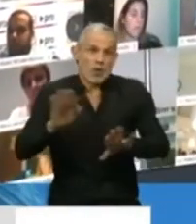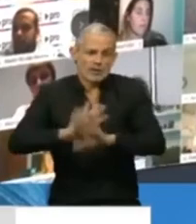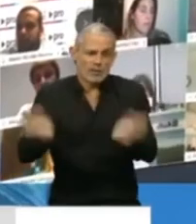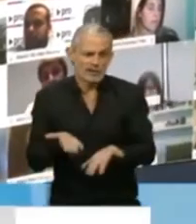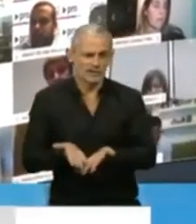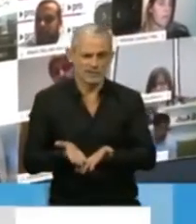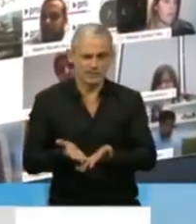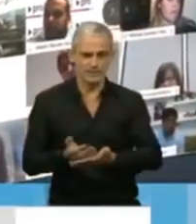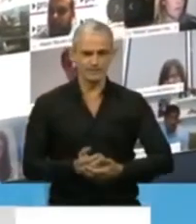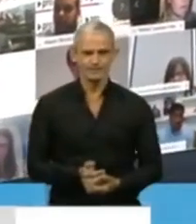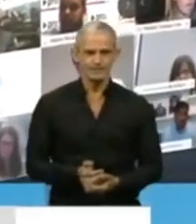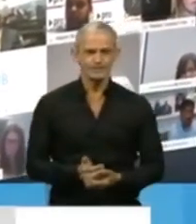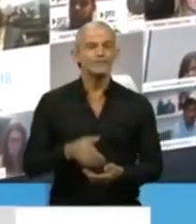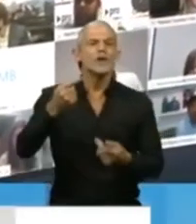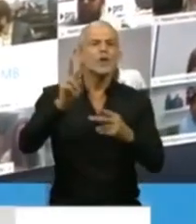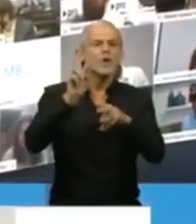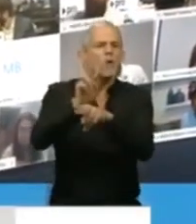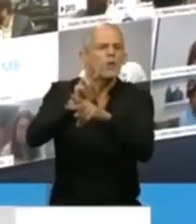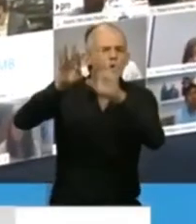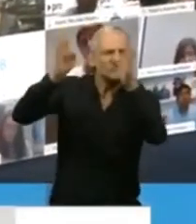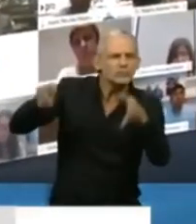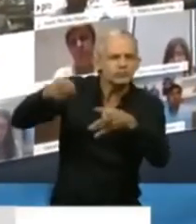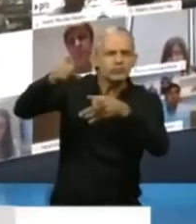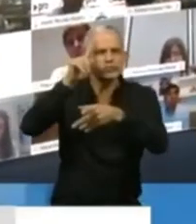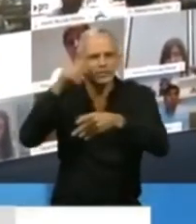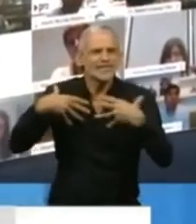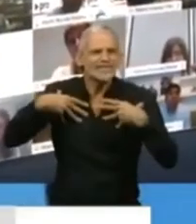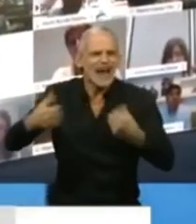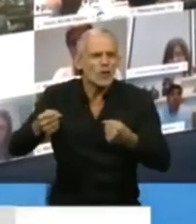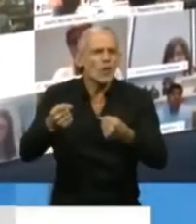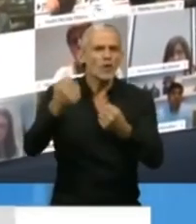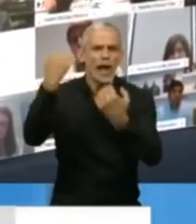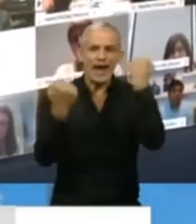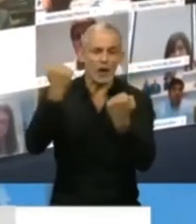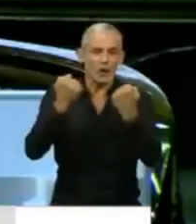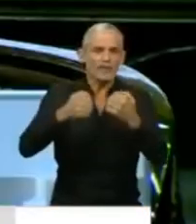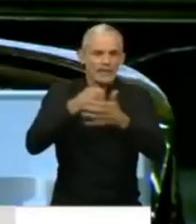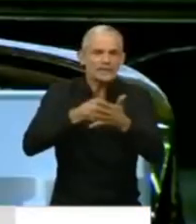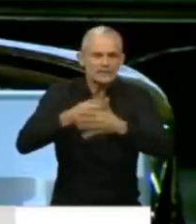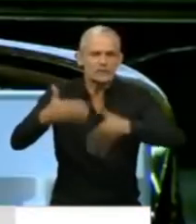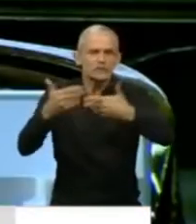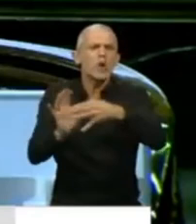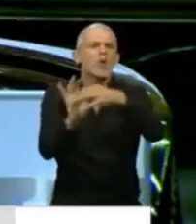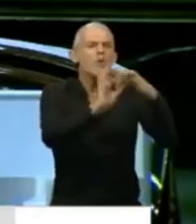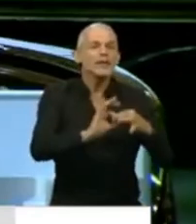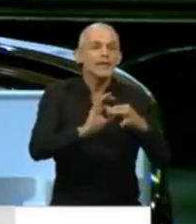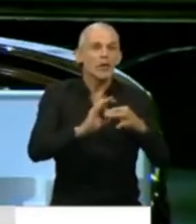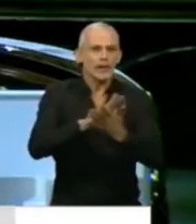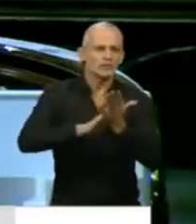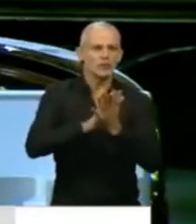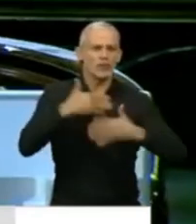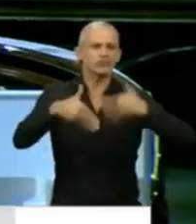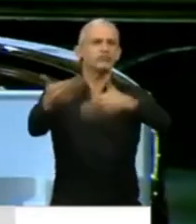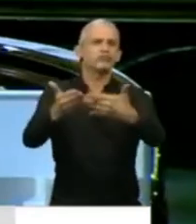cuidar la salud, paliar la economía y unirnos para salir adelante